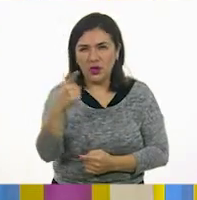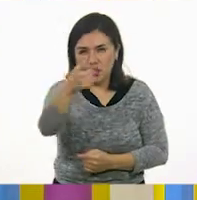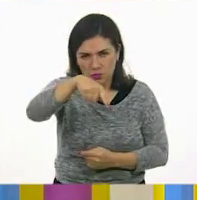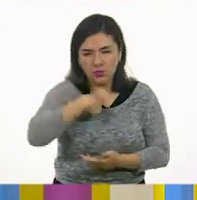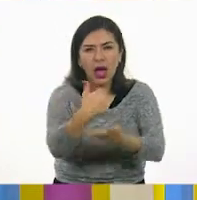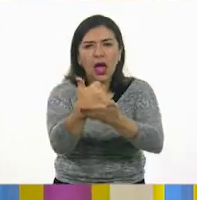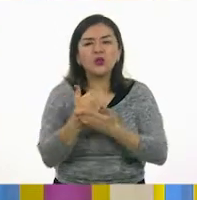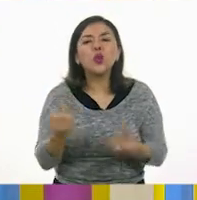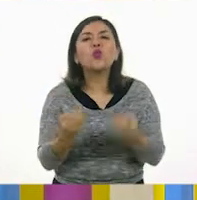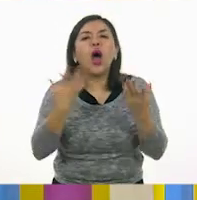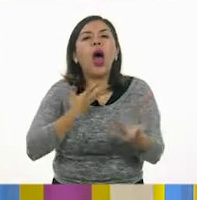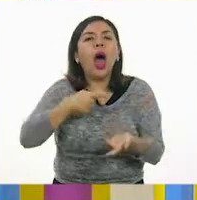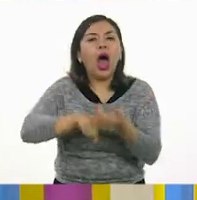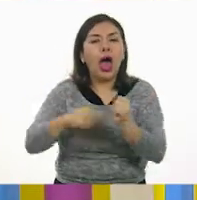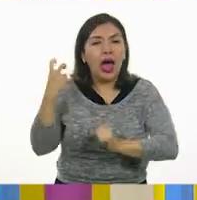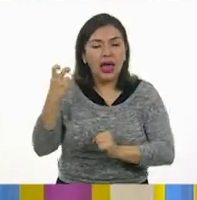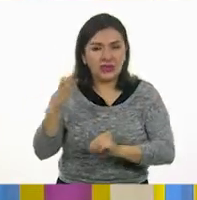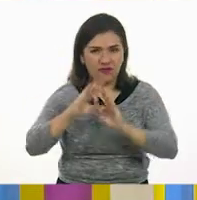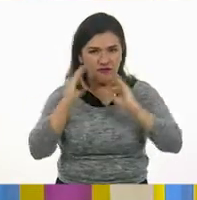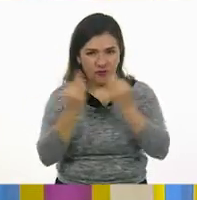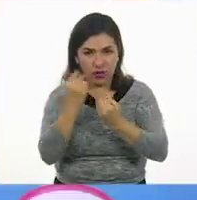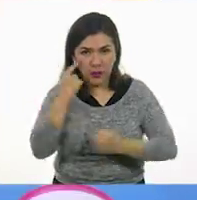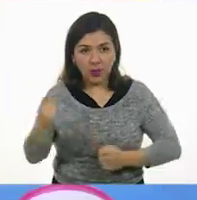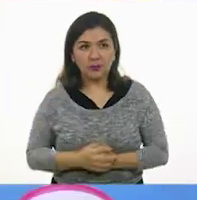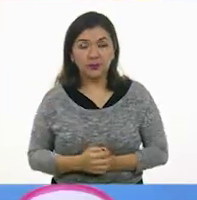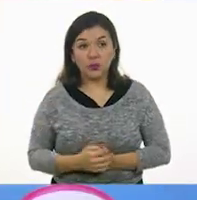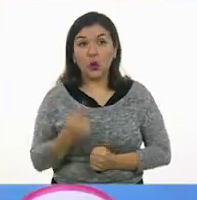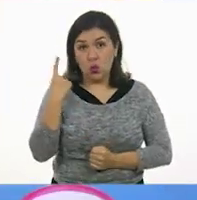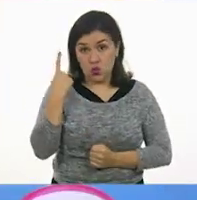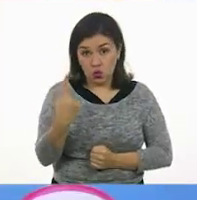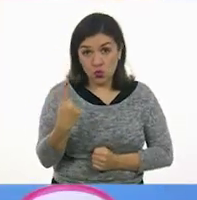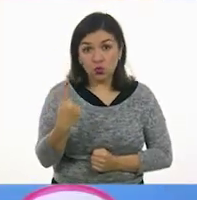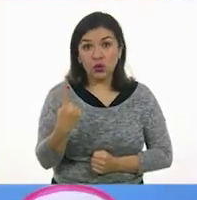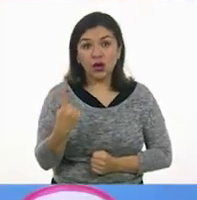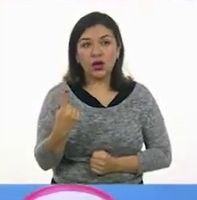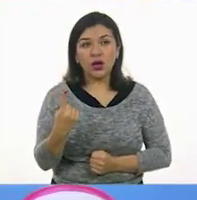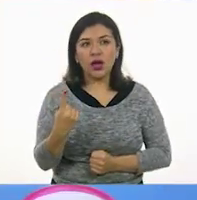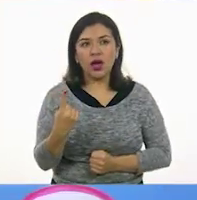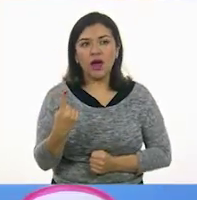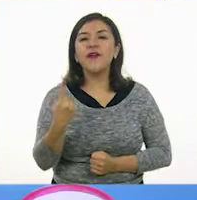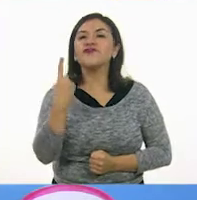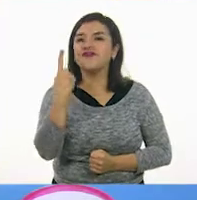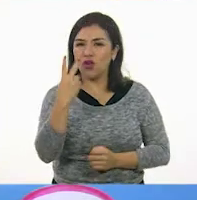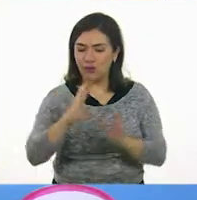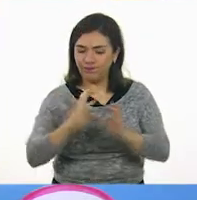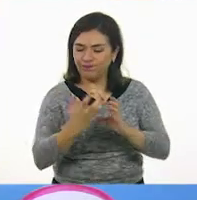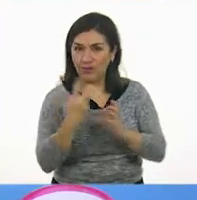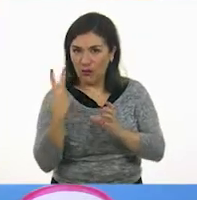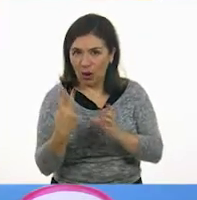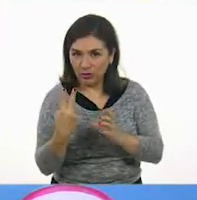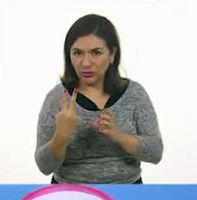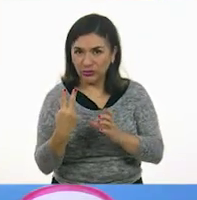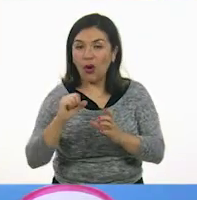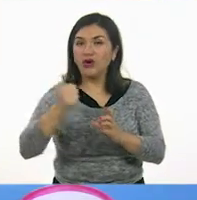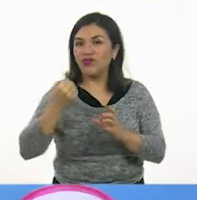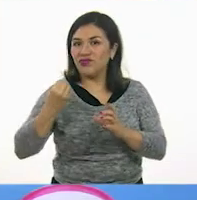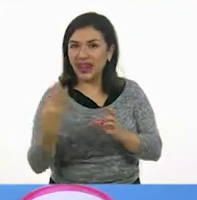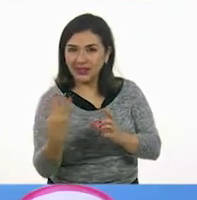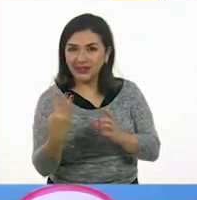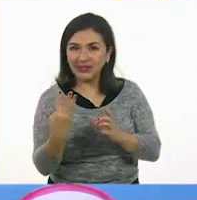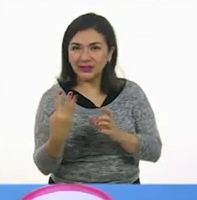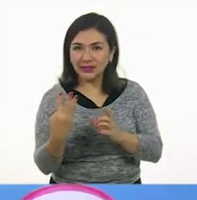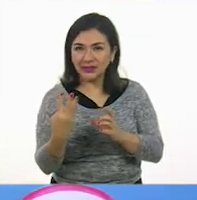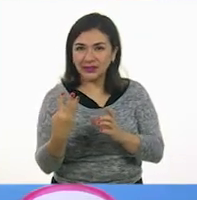contar las caras de este cuerpo geométrico. Una, dos... Muy bien. Tres,